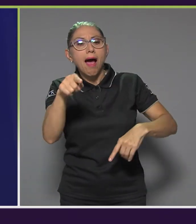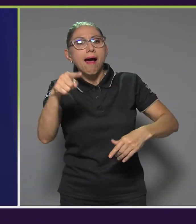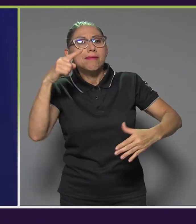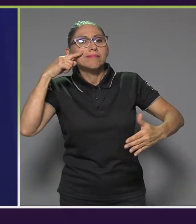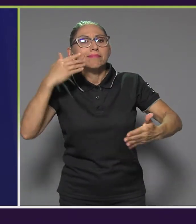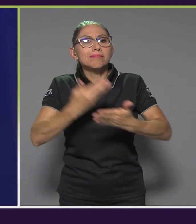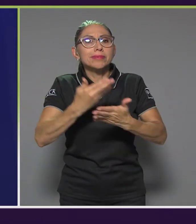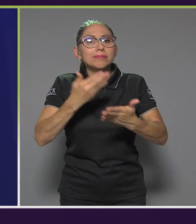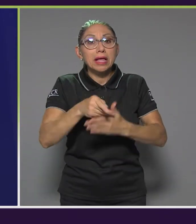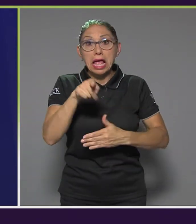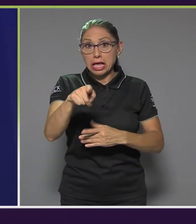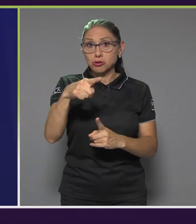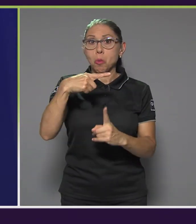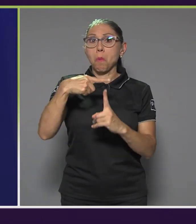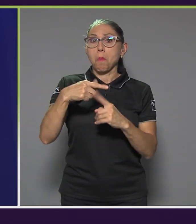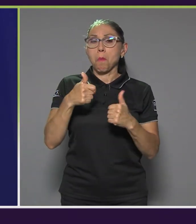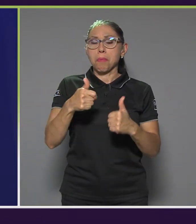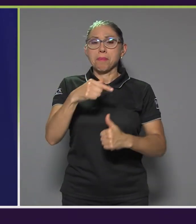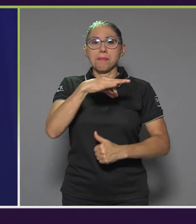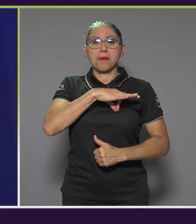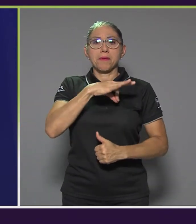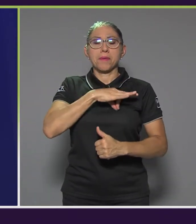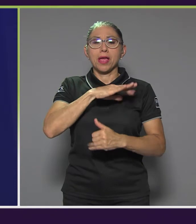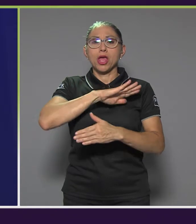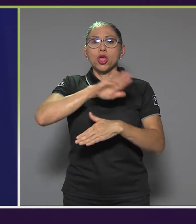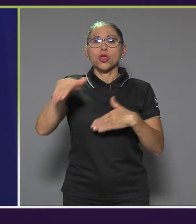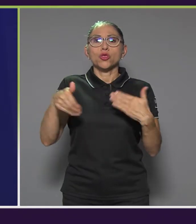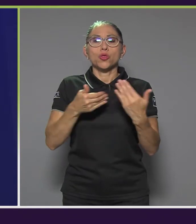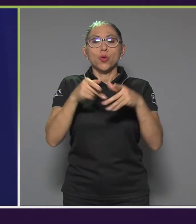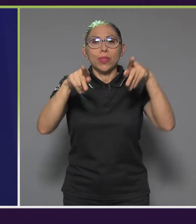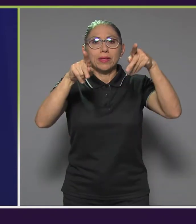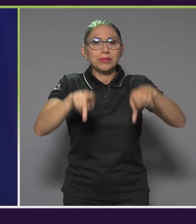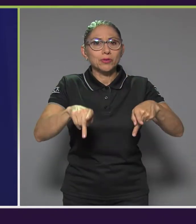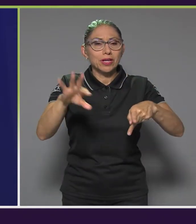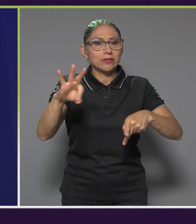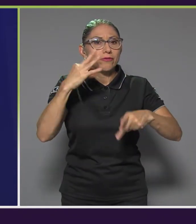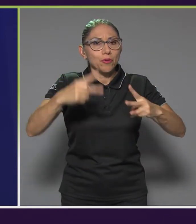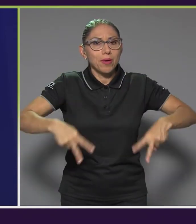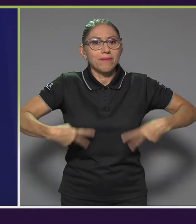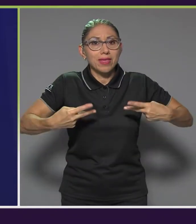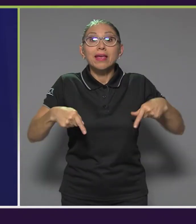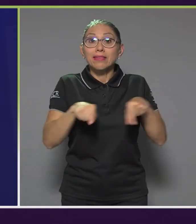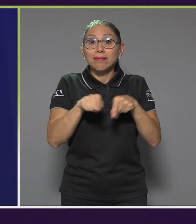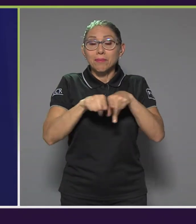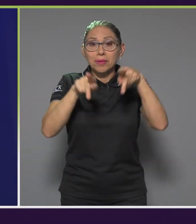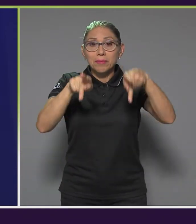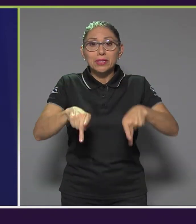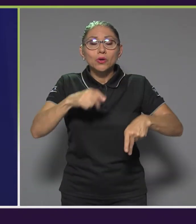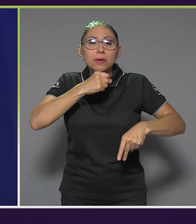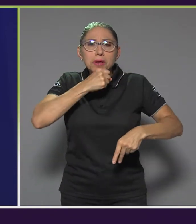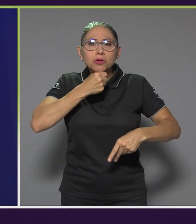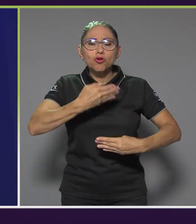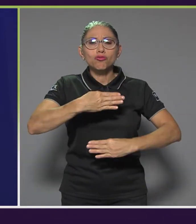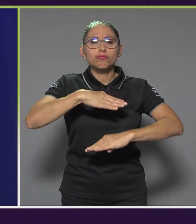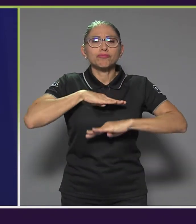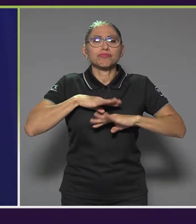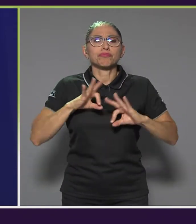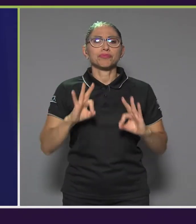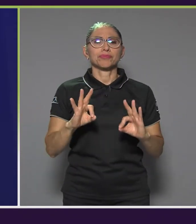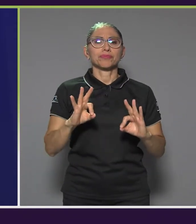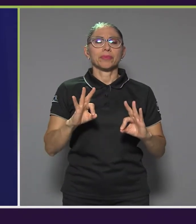vida de todas las personas, pero además generaba bienestar para la persona mayor. Por allá del 2007